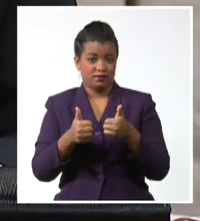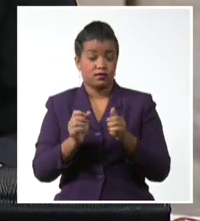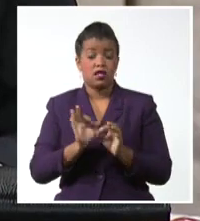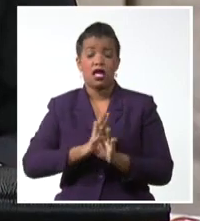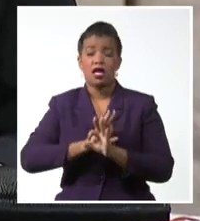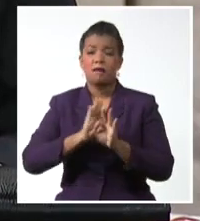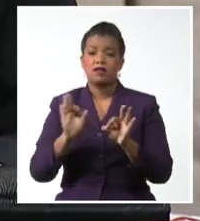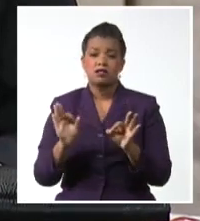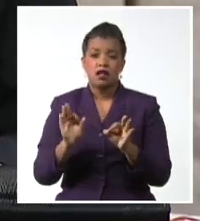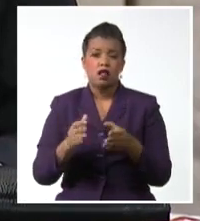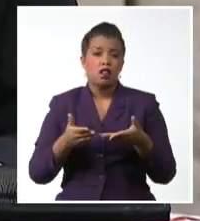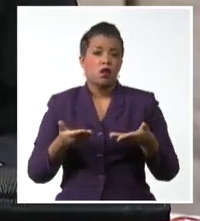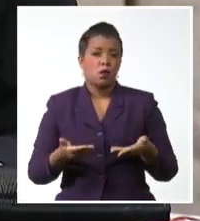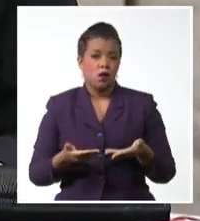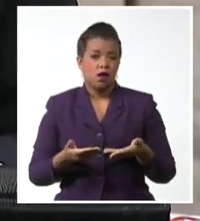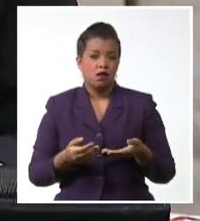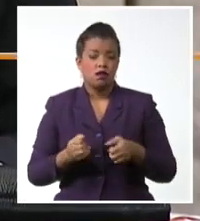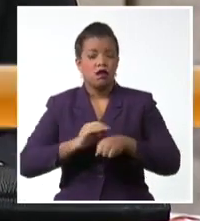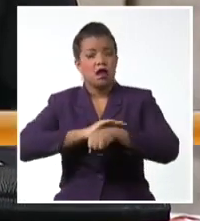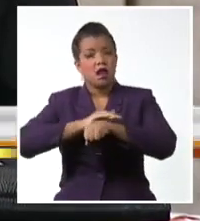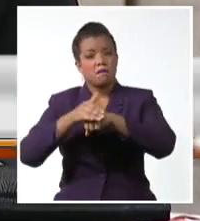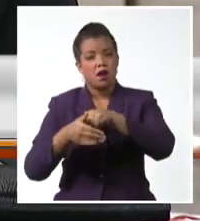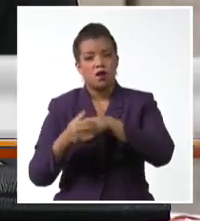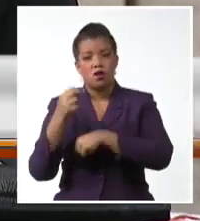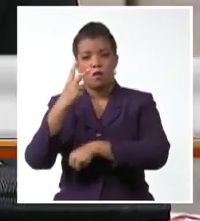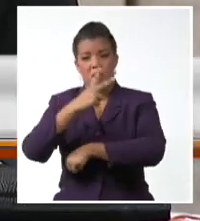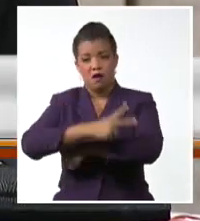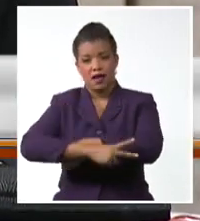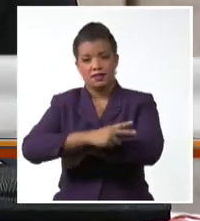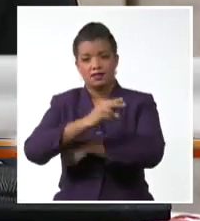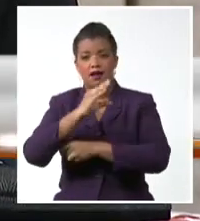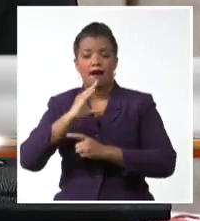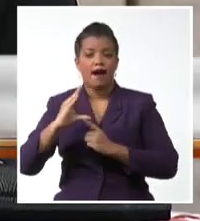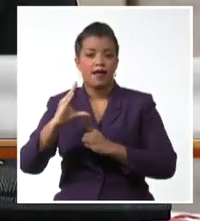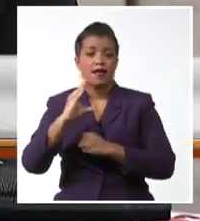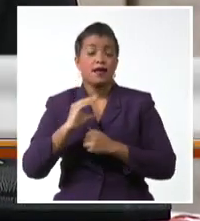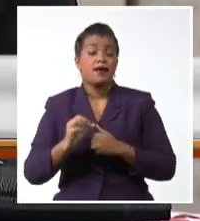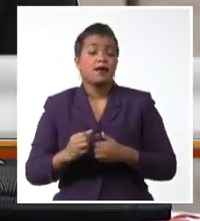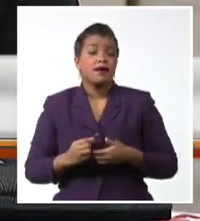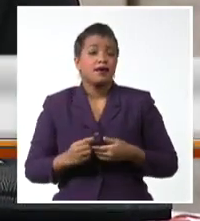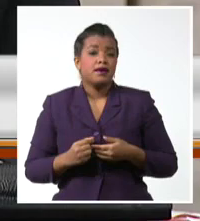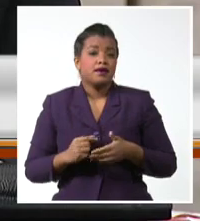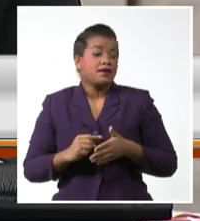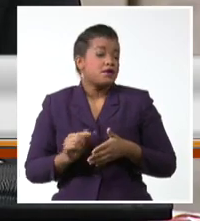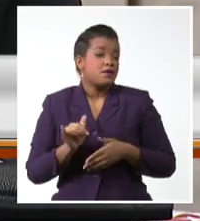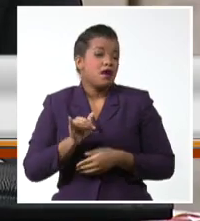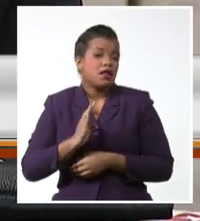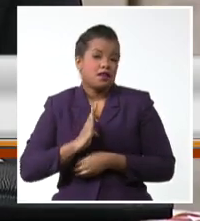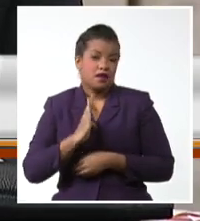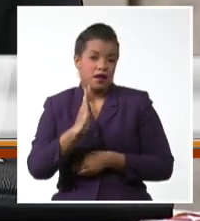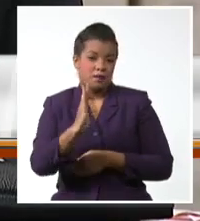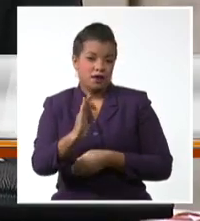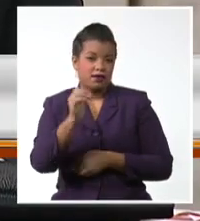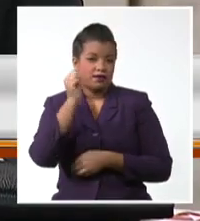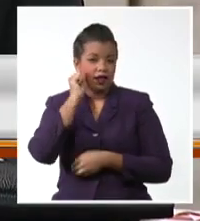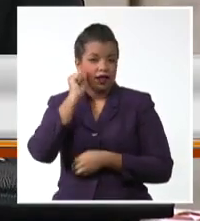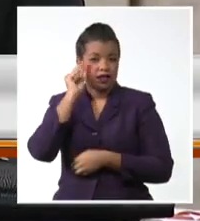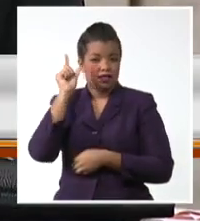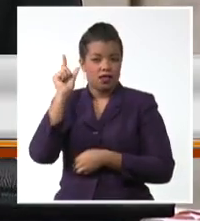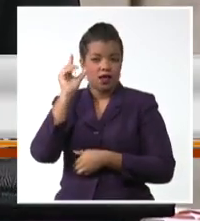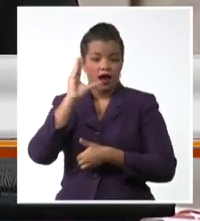con las hermanas naciones del Caribe respondiendo a la iniciativa de la CEPAL del Caribe primero